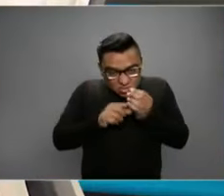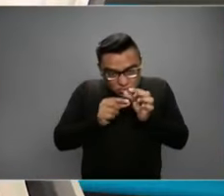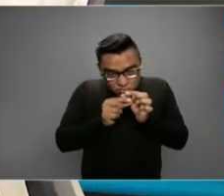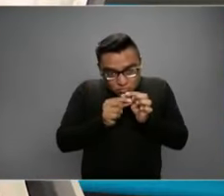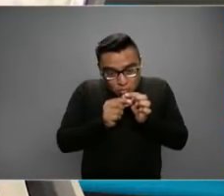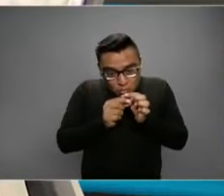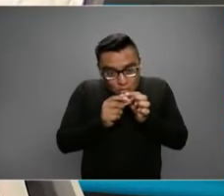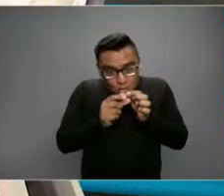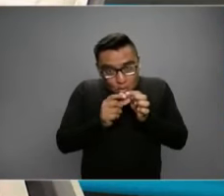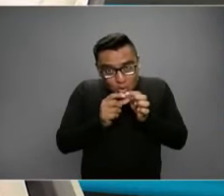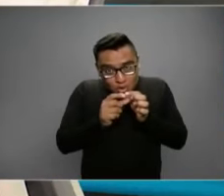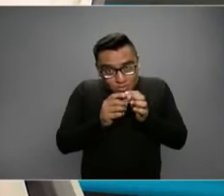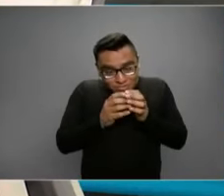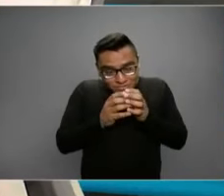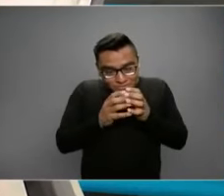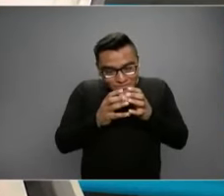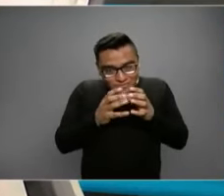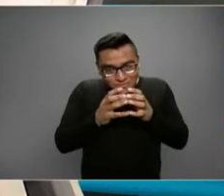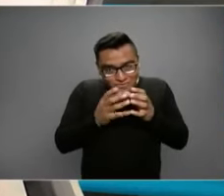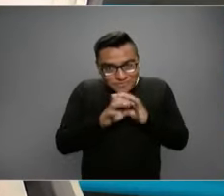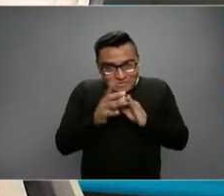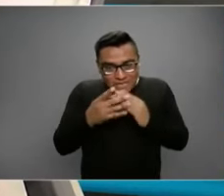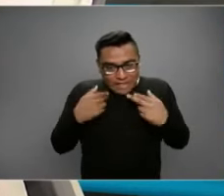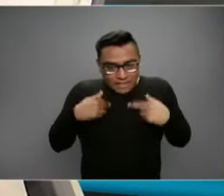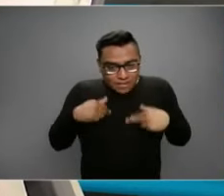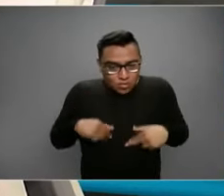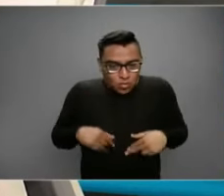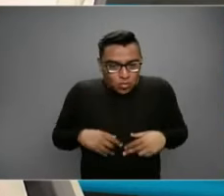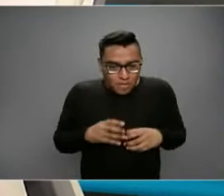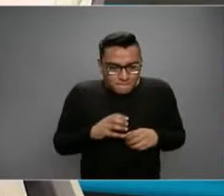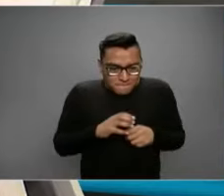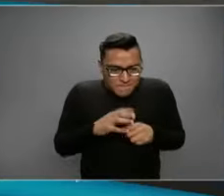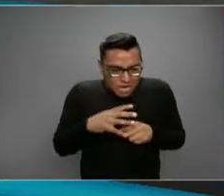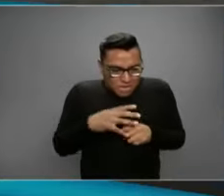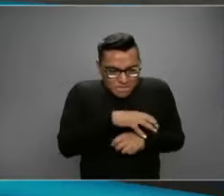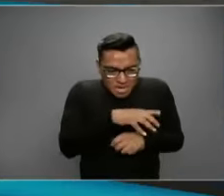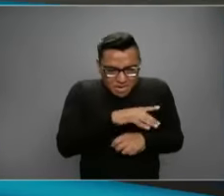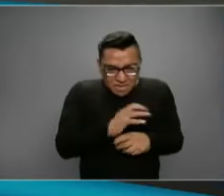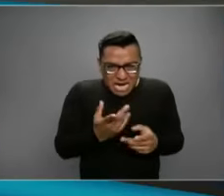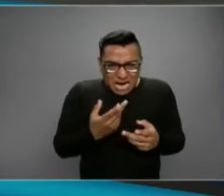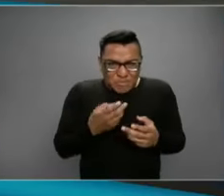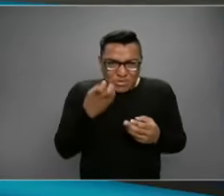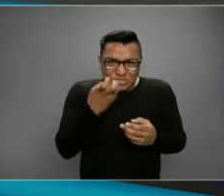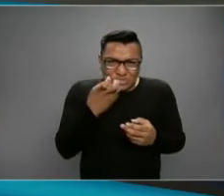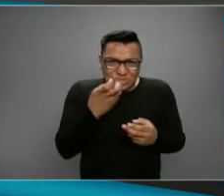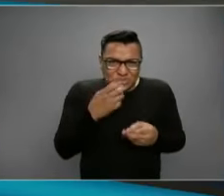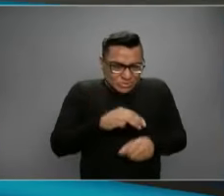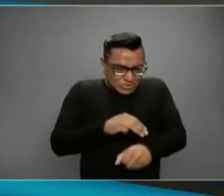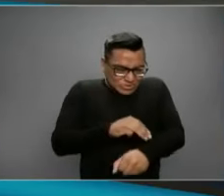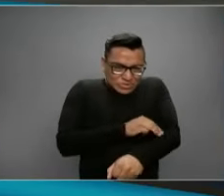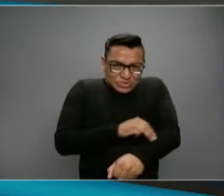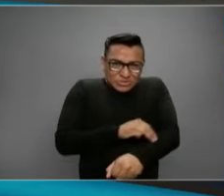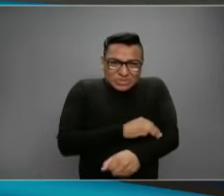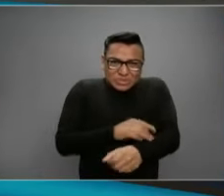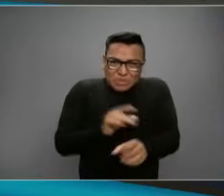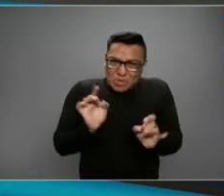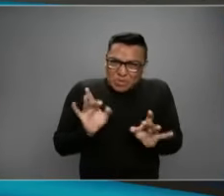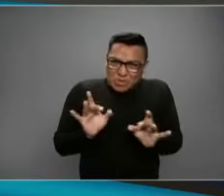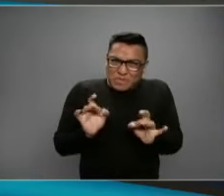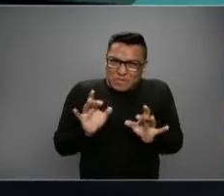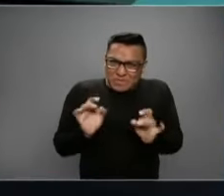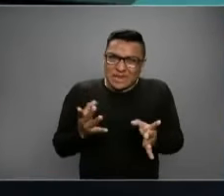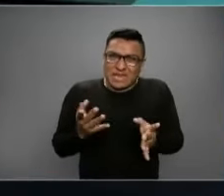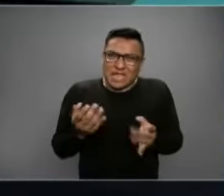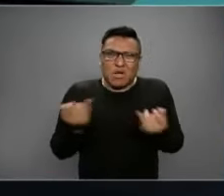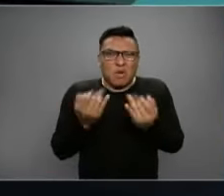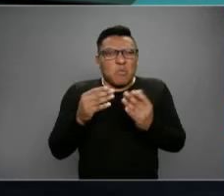generalizada en el cuerpo. Fiebre. Por eso los dolores musculares y de articulaciones. Como cuando